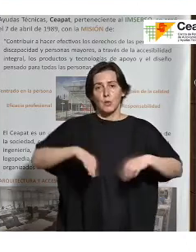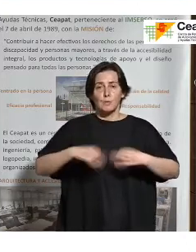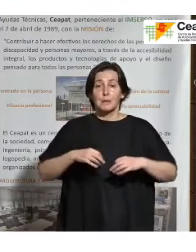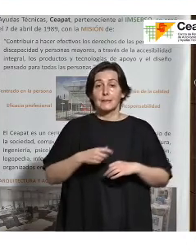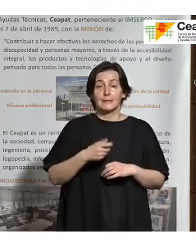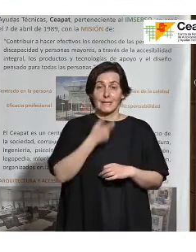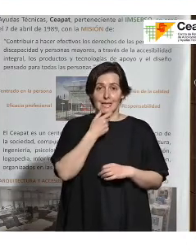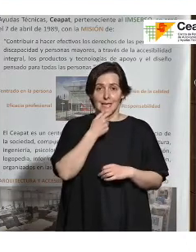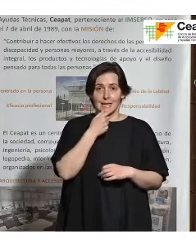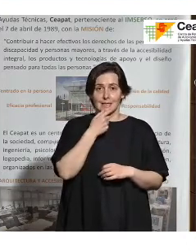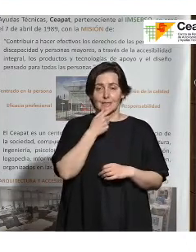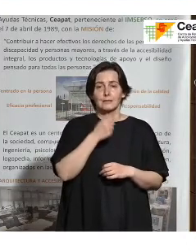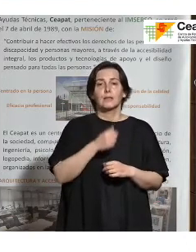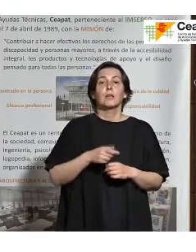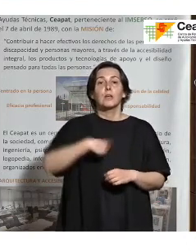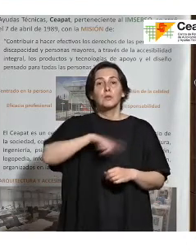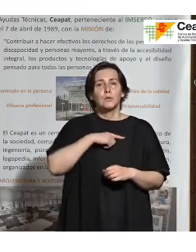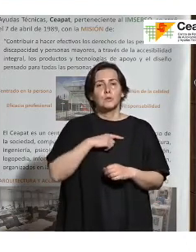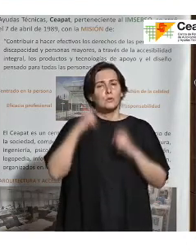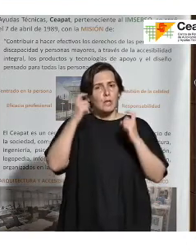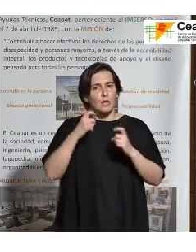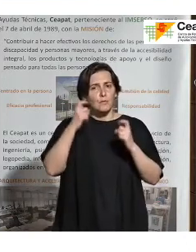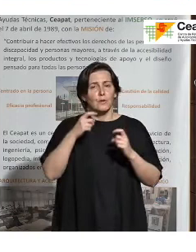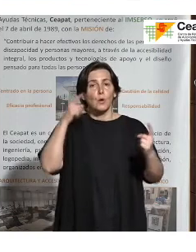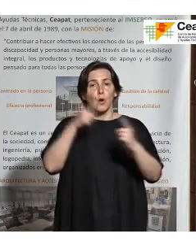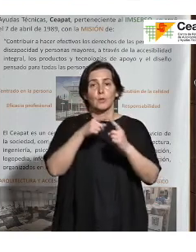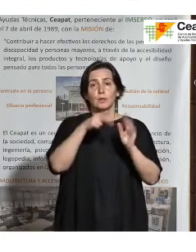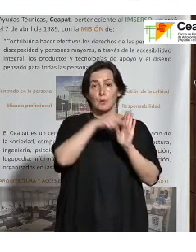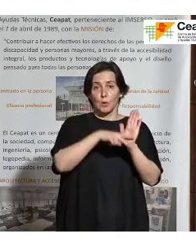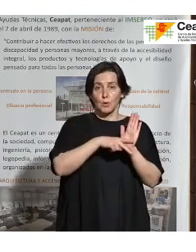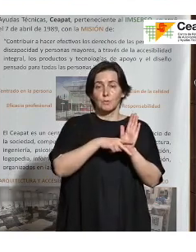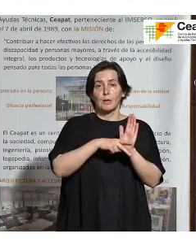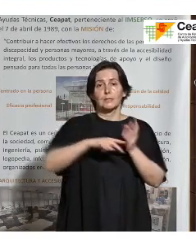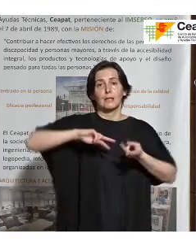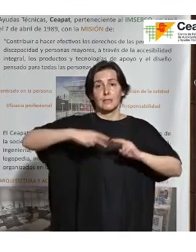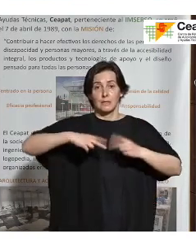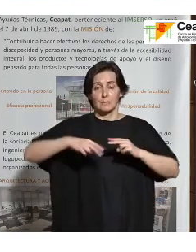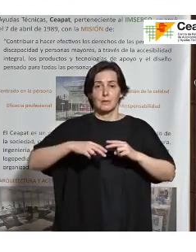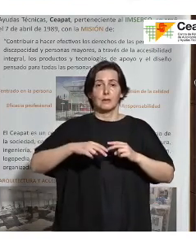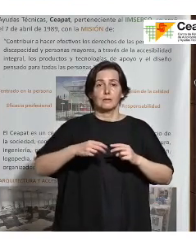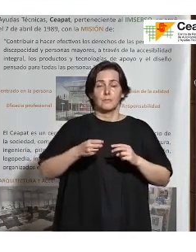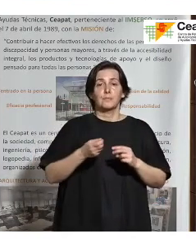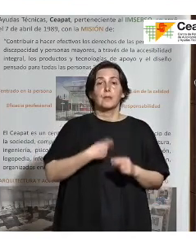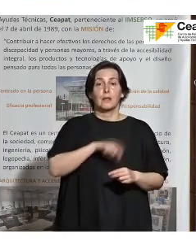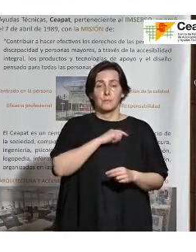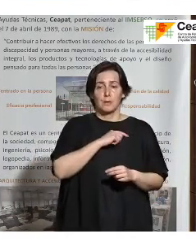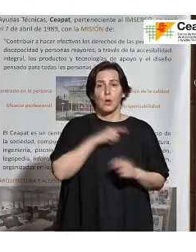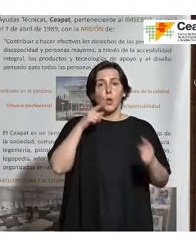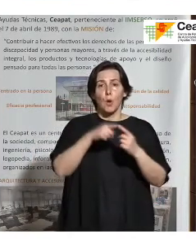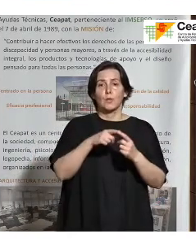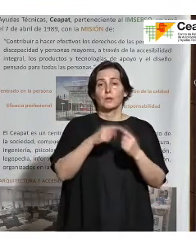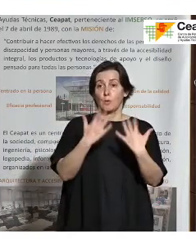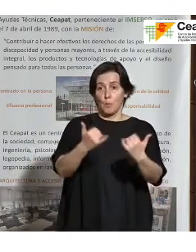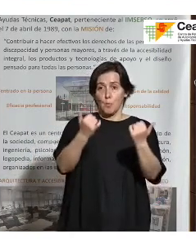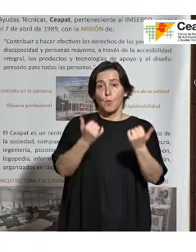Nosotros hacemos un esfuerzo para que estas normas traducirlas y tenerlas también en español con el fin de que sean más accesibles a todo el público español.